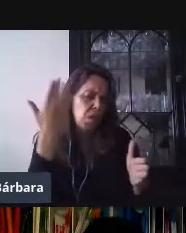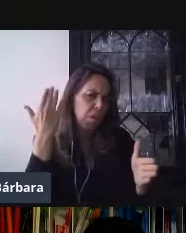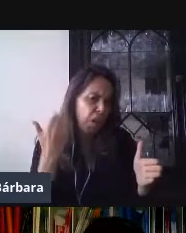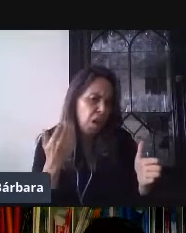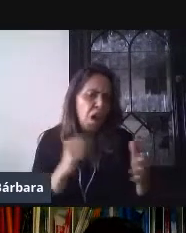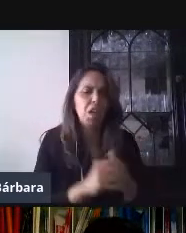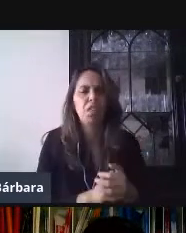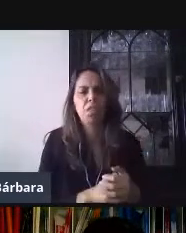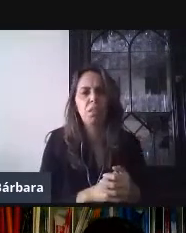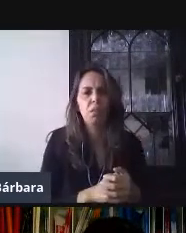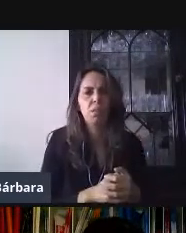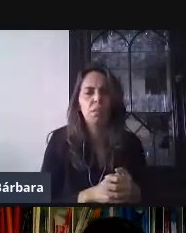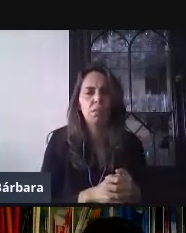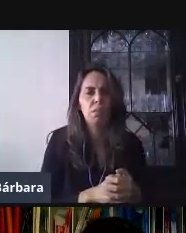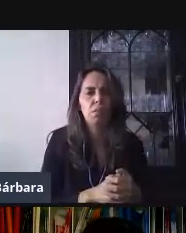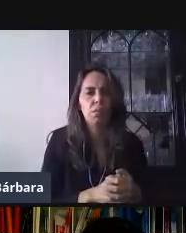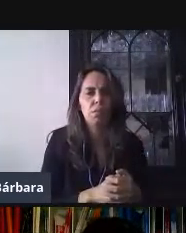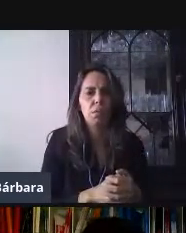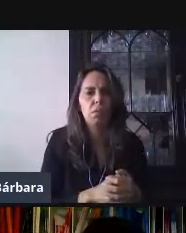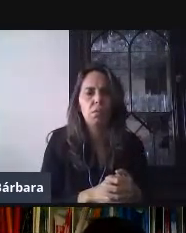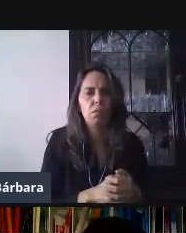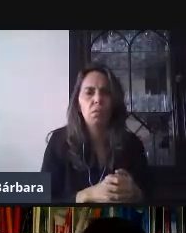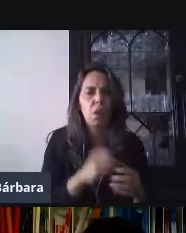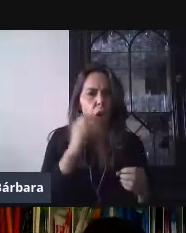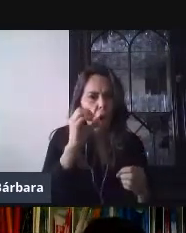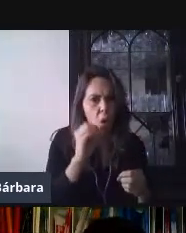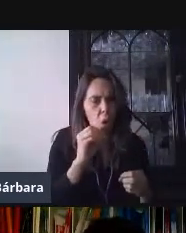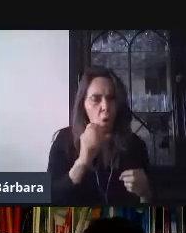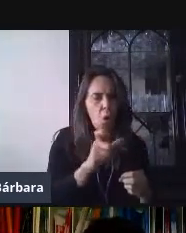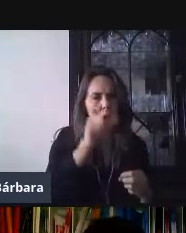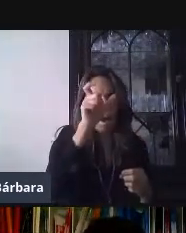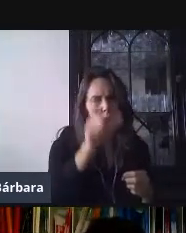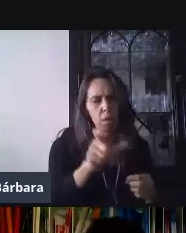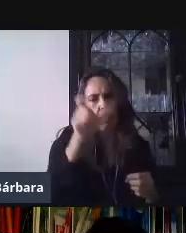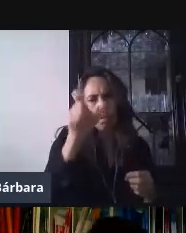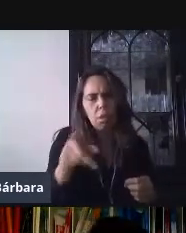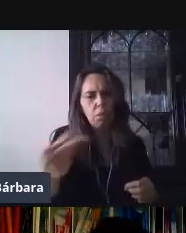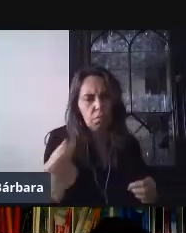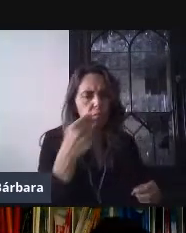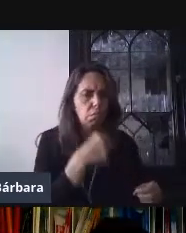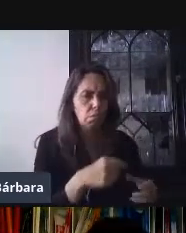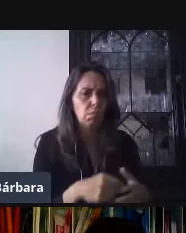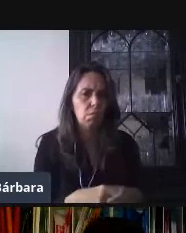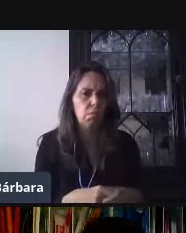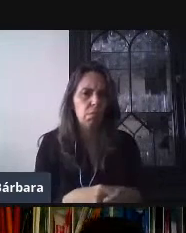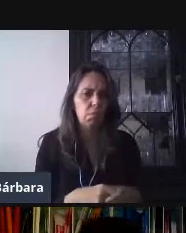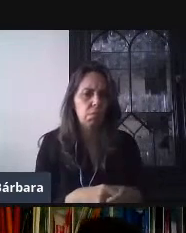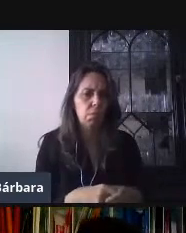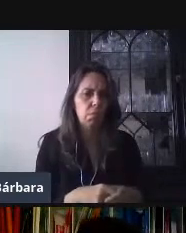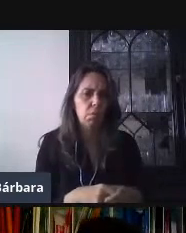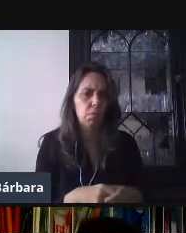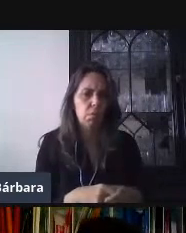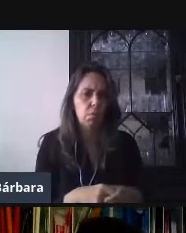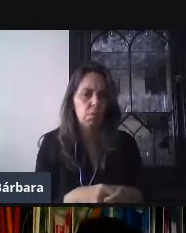información y, pues, ya nos agregan las características que ellos observaron. También nos va a favorecer la